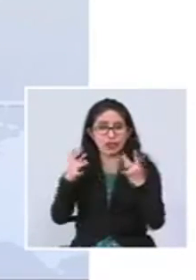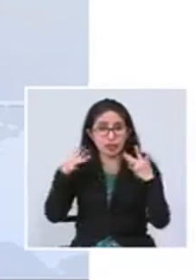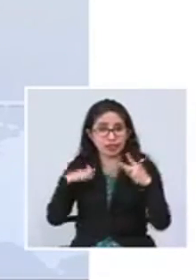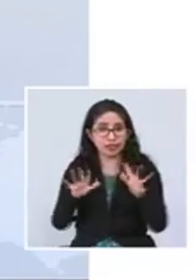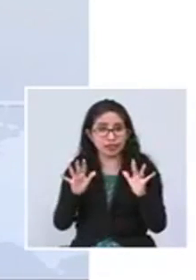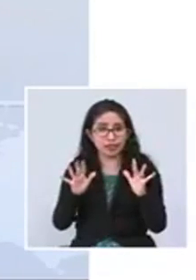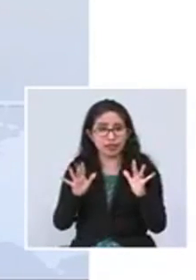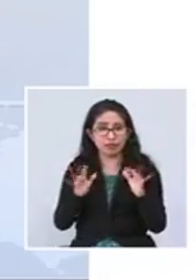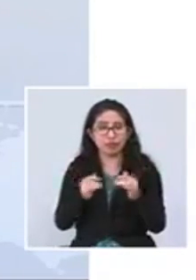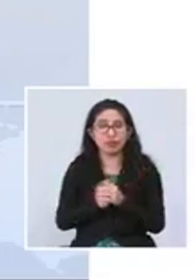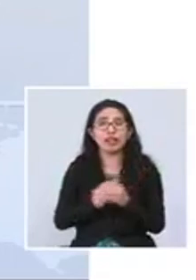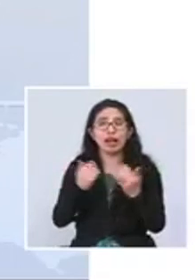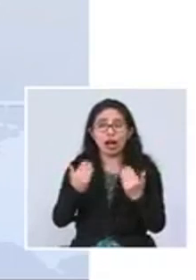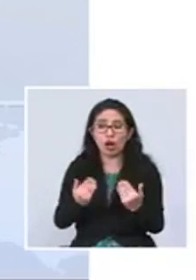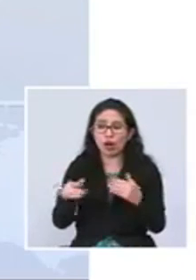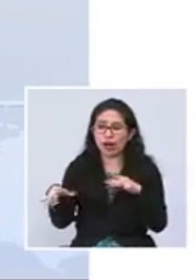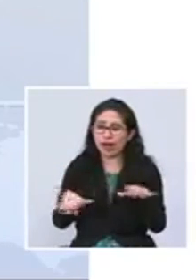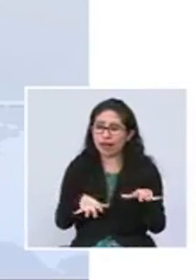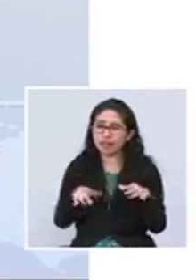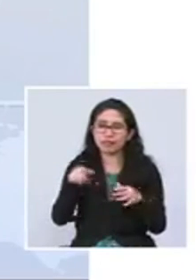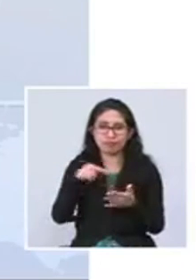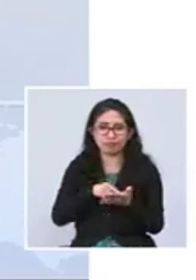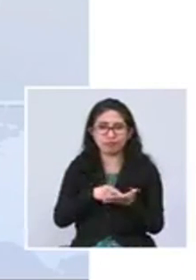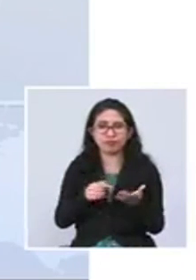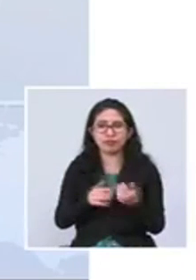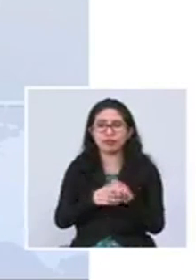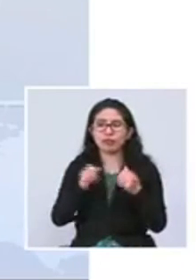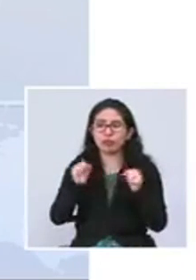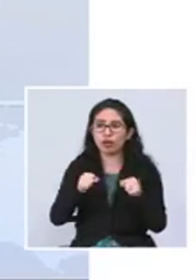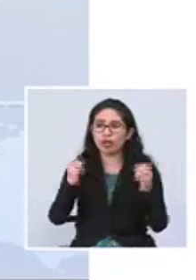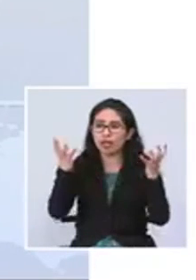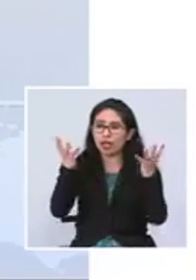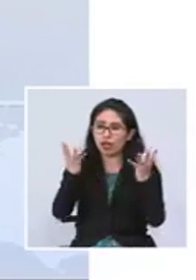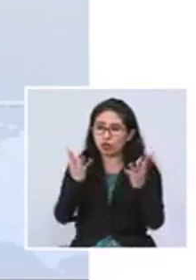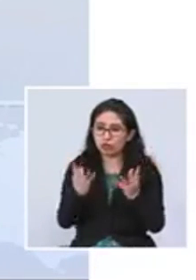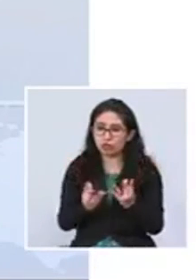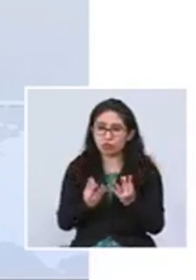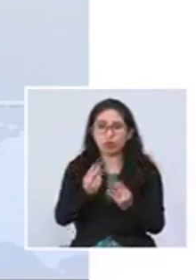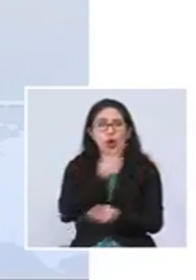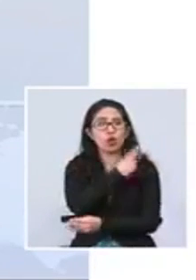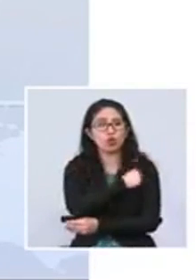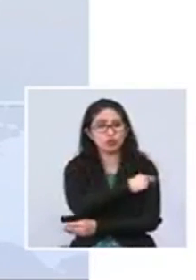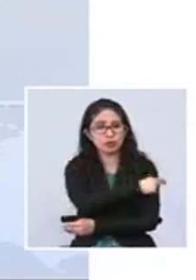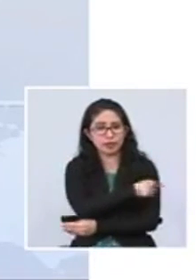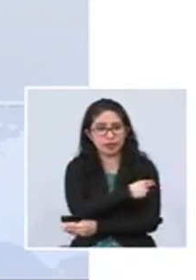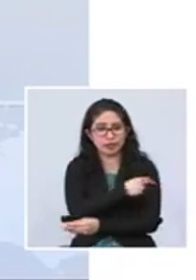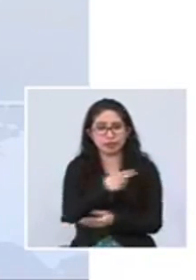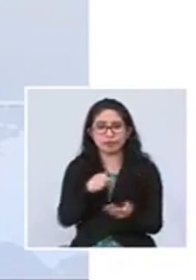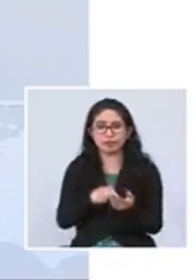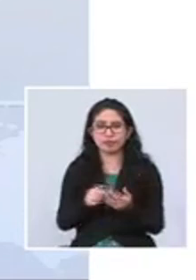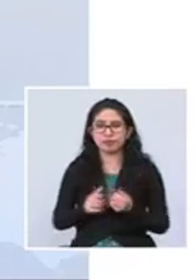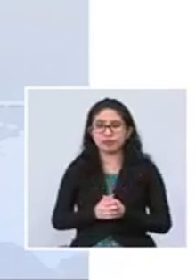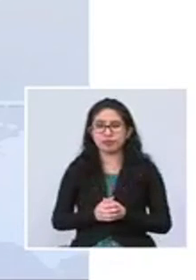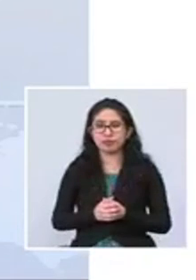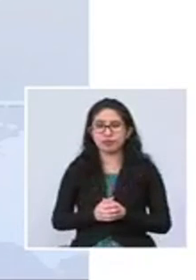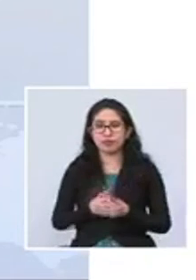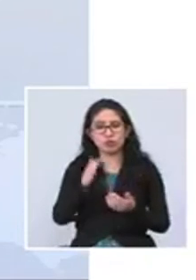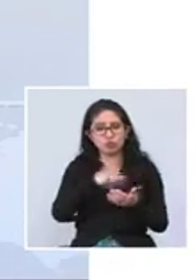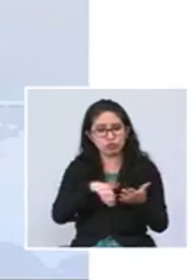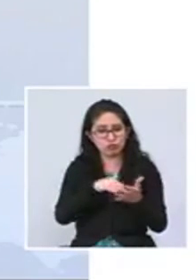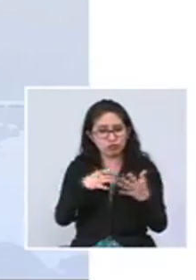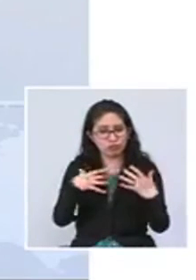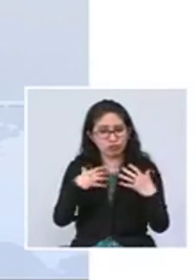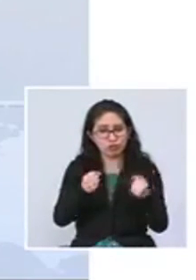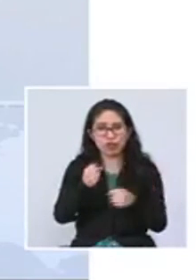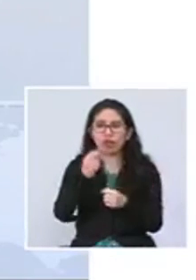eso es lo que en sí se está haciendo y se va a aliviar la carga que tienen los hospitales, los centros de recuperación,